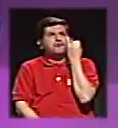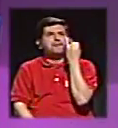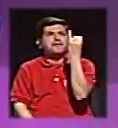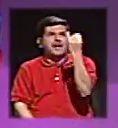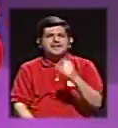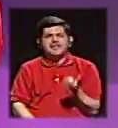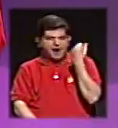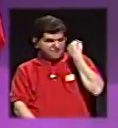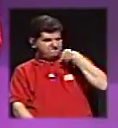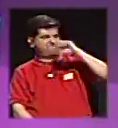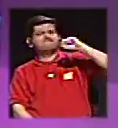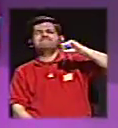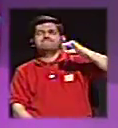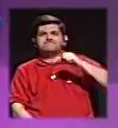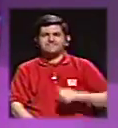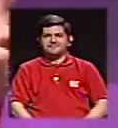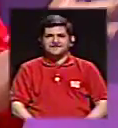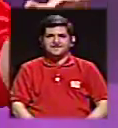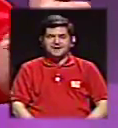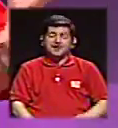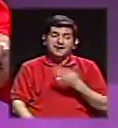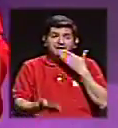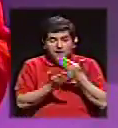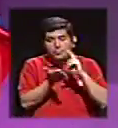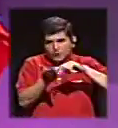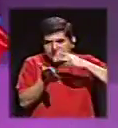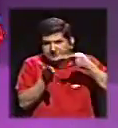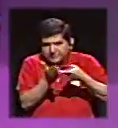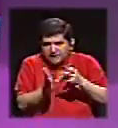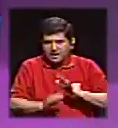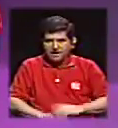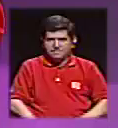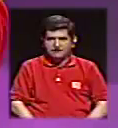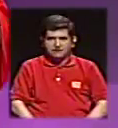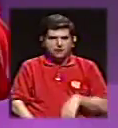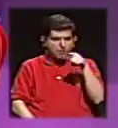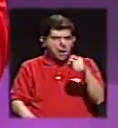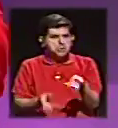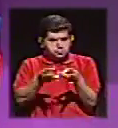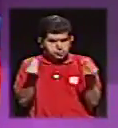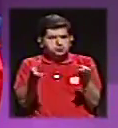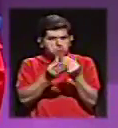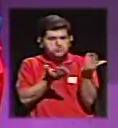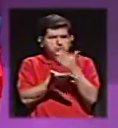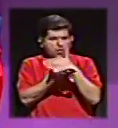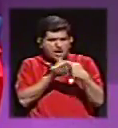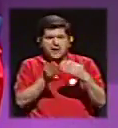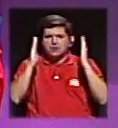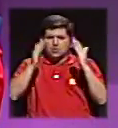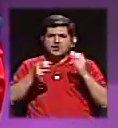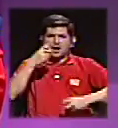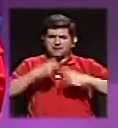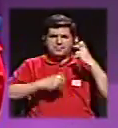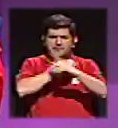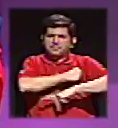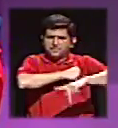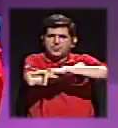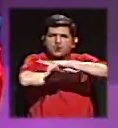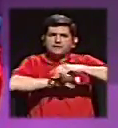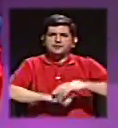realmente revolucionaria, en el buen sentido de la palabra, que va a venir a solucionar algunos de los grandes problemas del país.